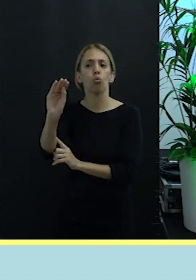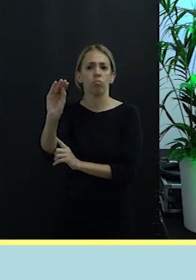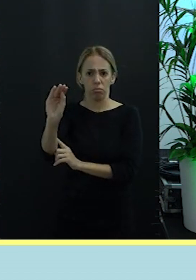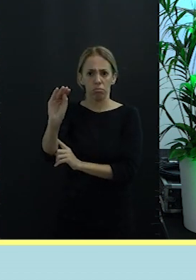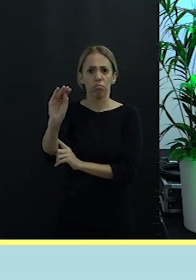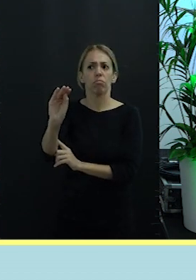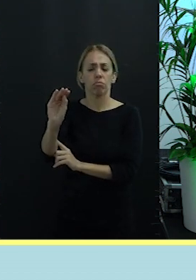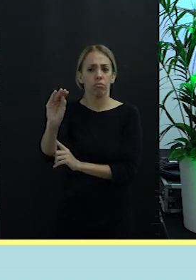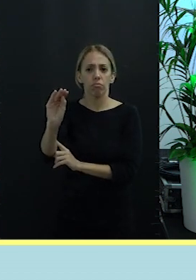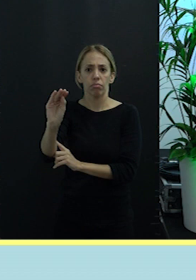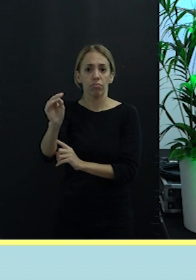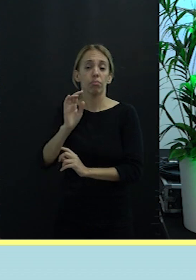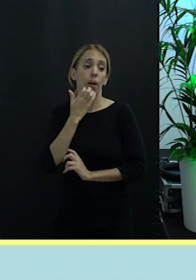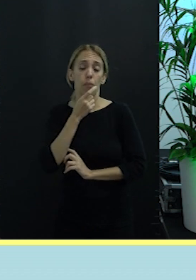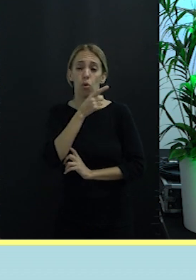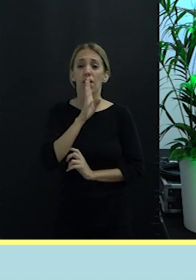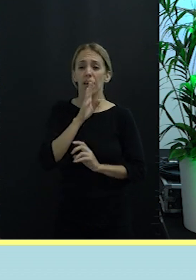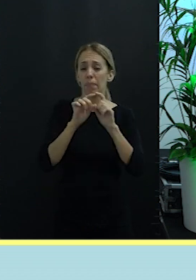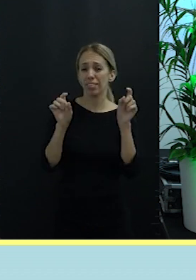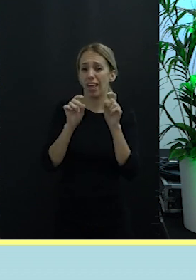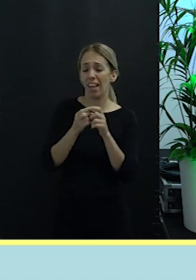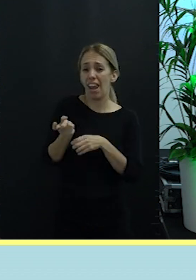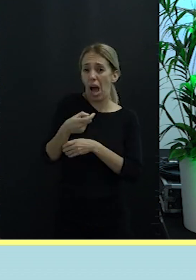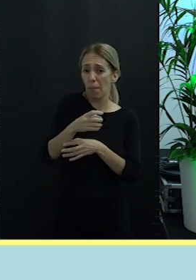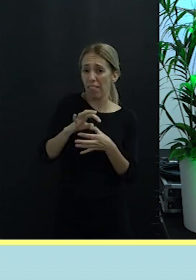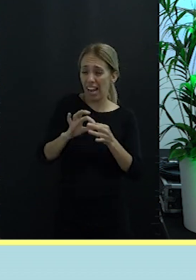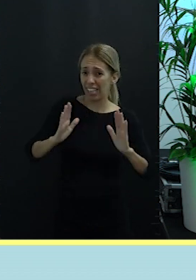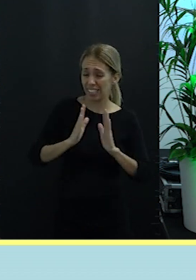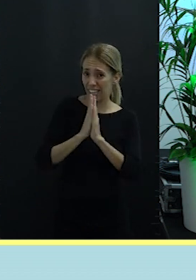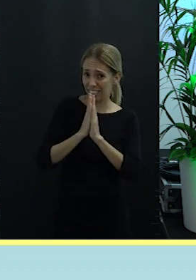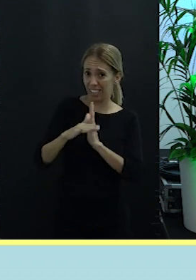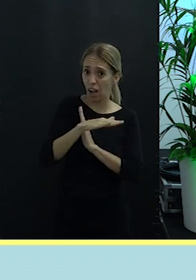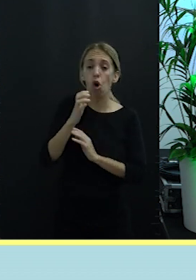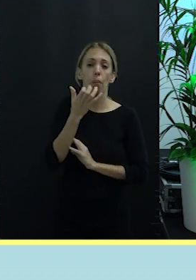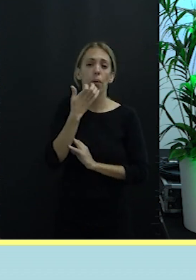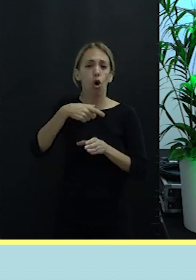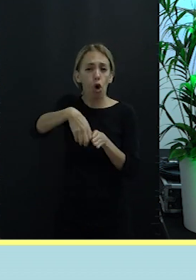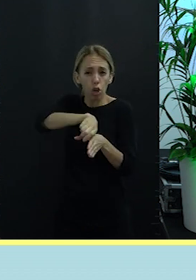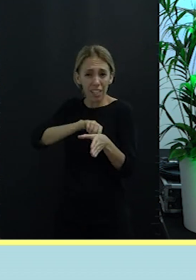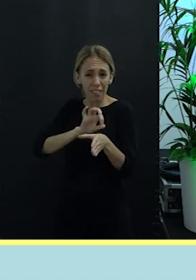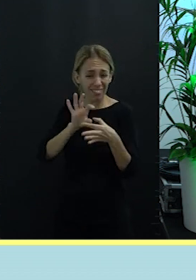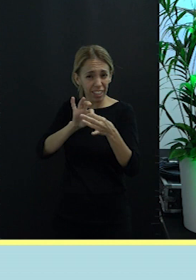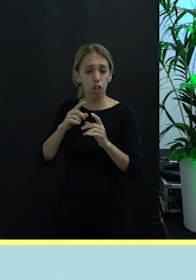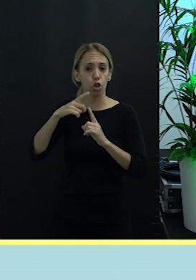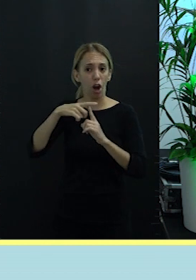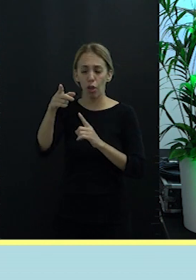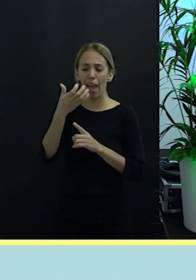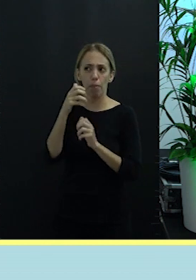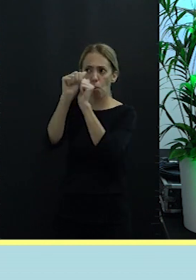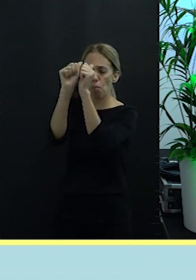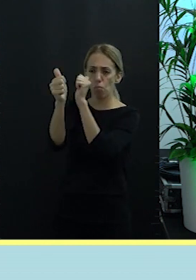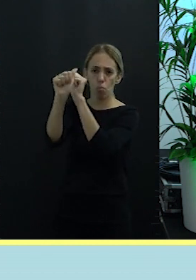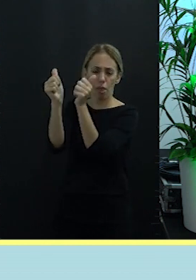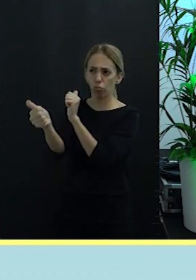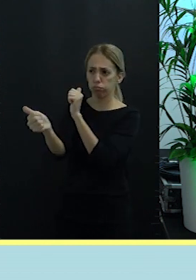la gamba de la Santa o las conservas de Toledo son un ejemplo a seguir. Nosotros hemos apostado por la recuperación